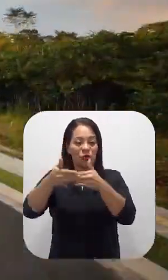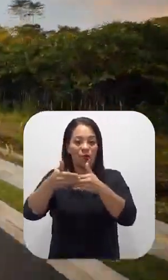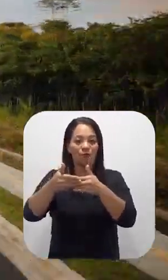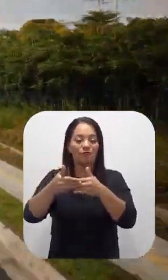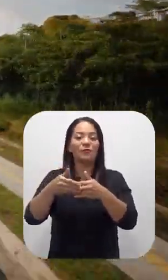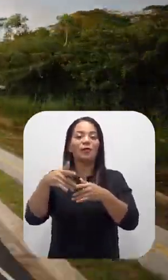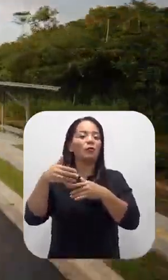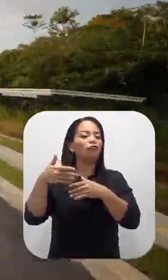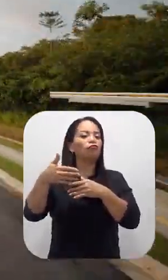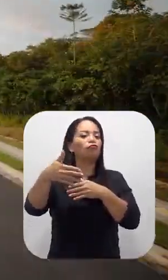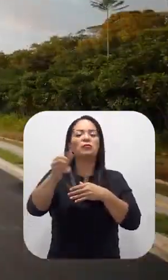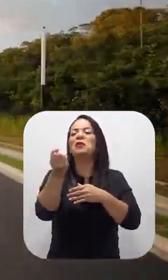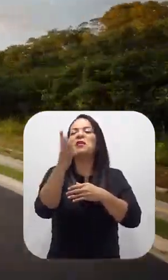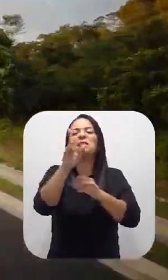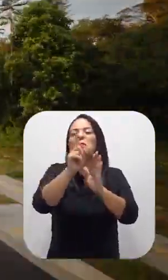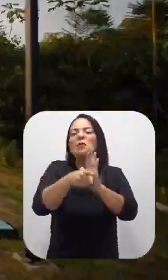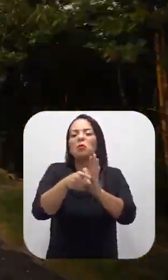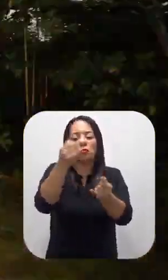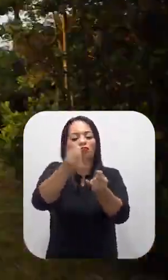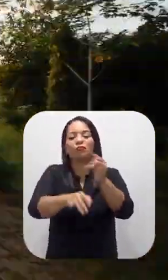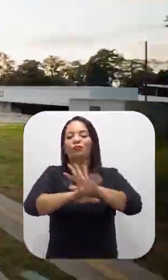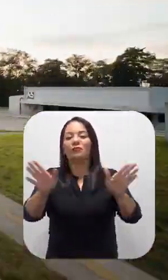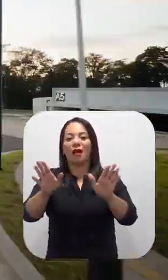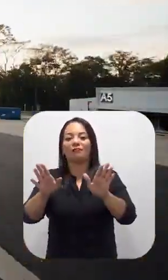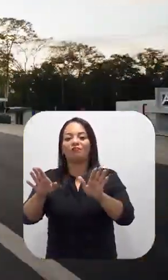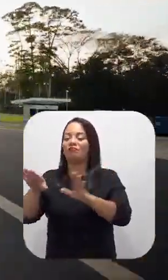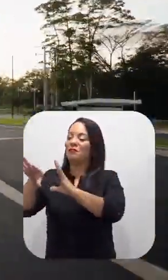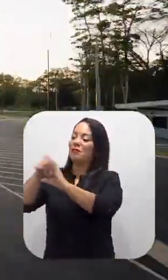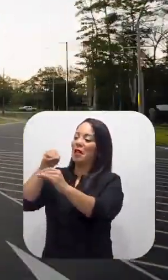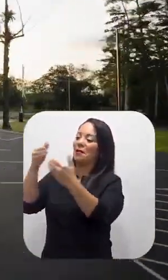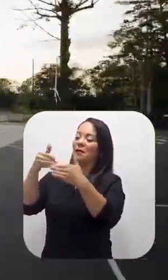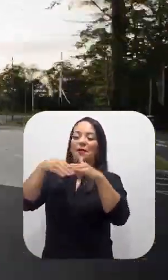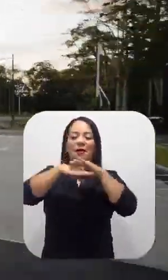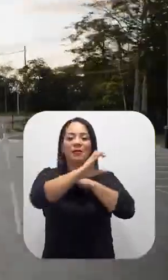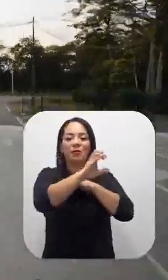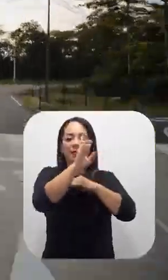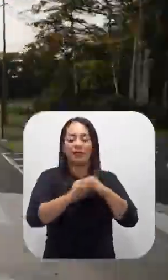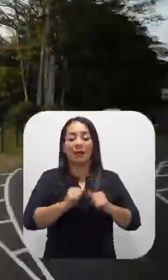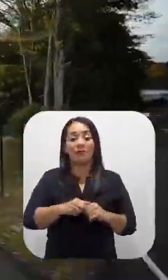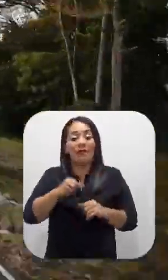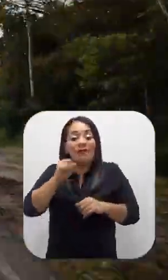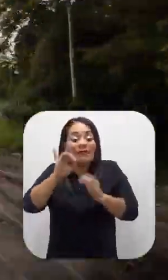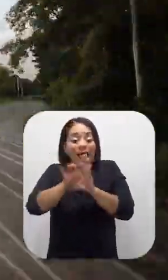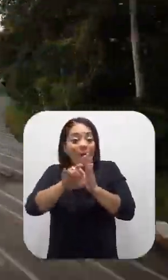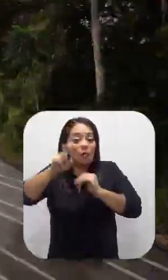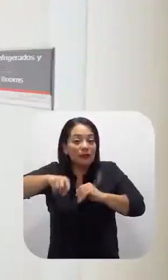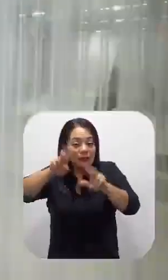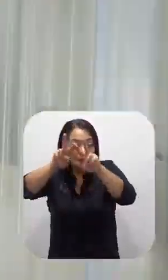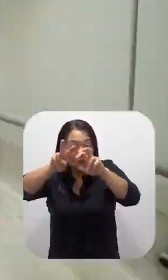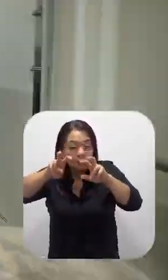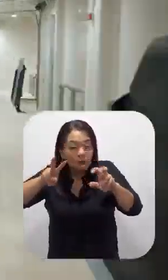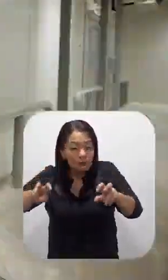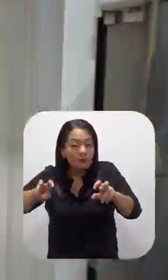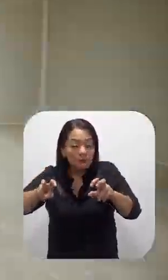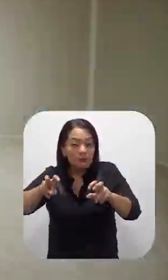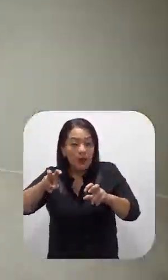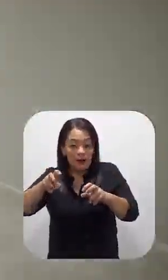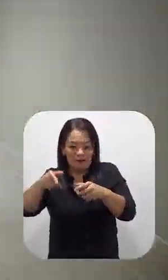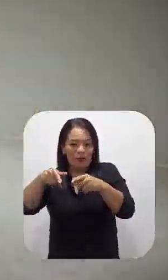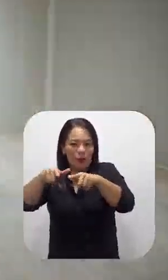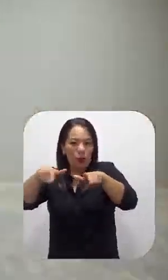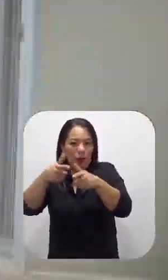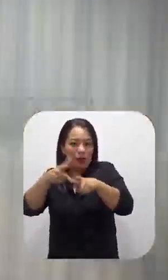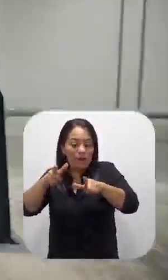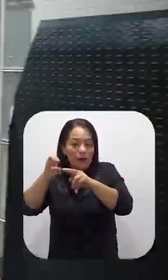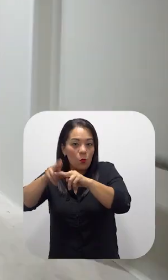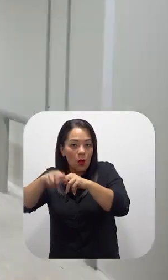gestión, el trámite concluya en promedio en 15 minutos. En caso de ser requerida una inspección física por parte de aduanas y